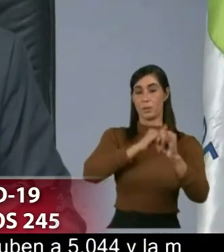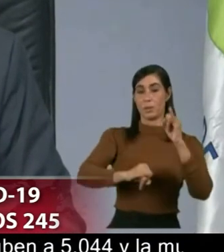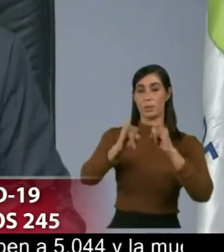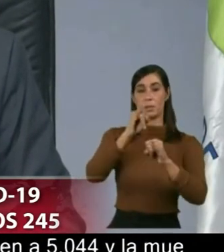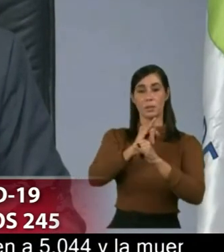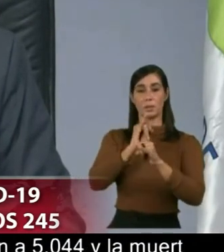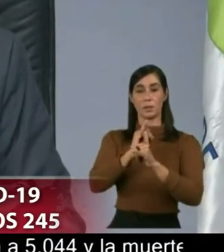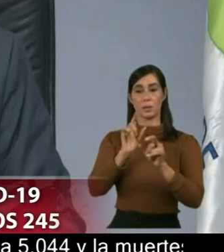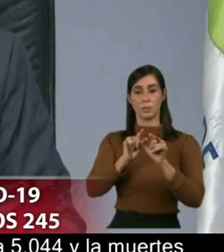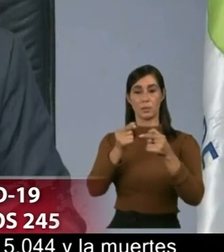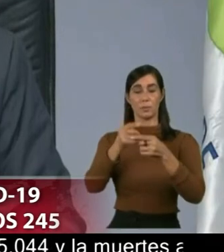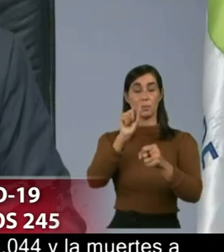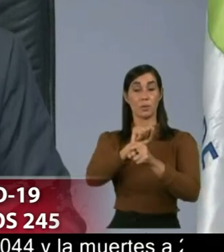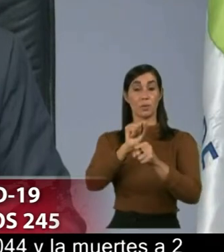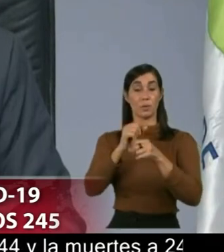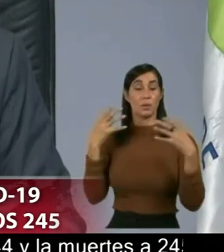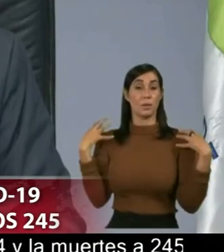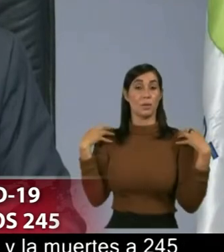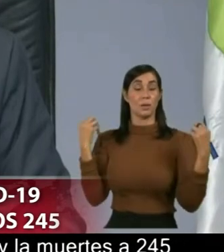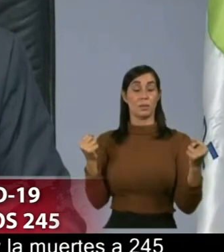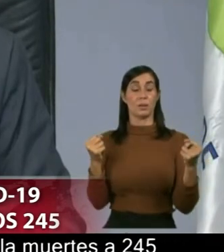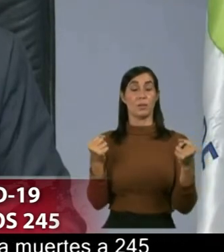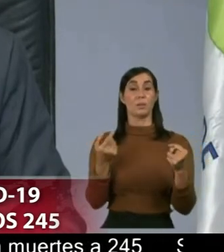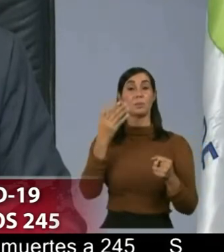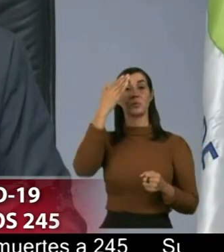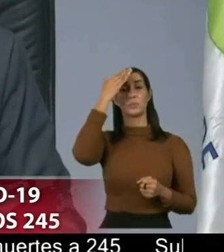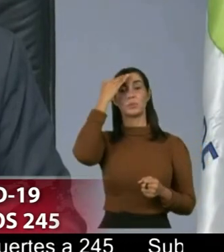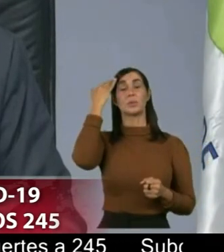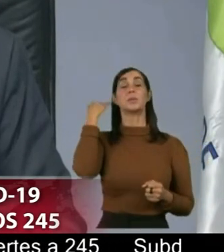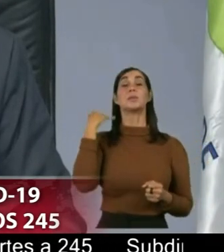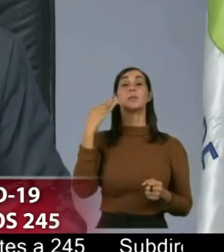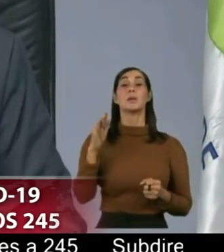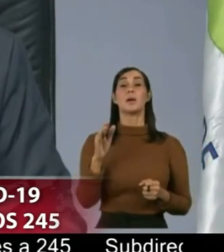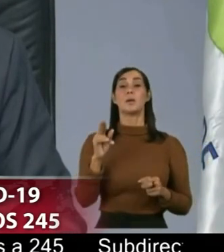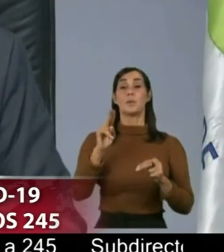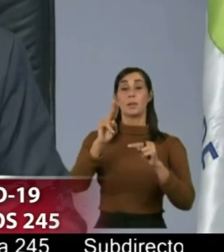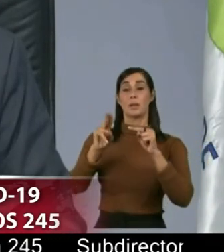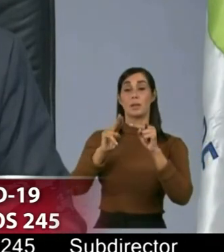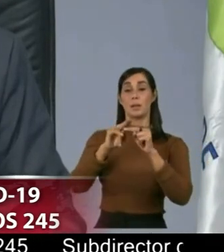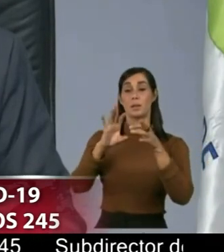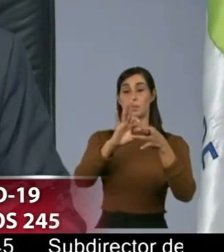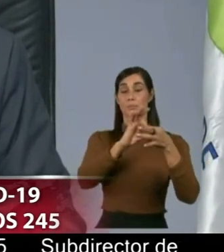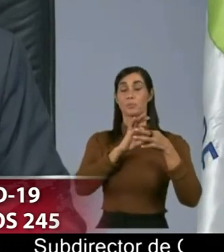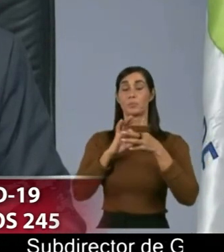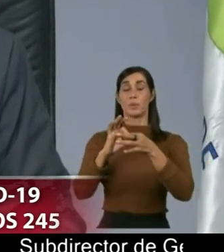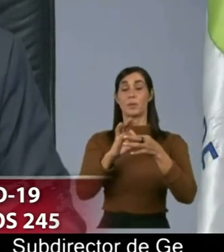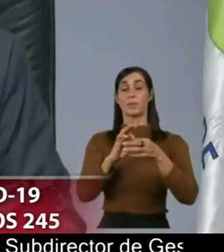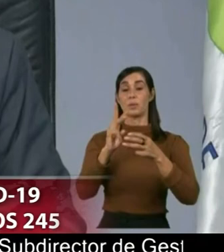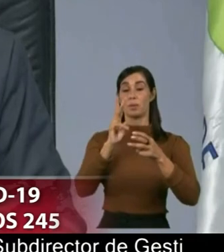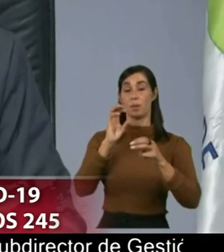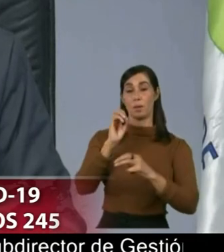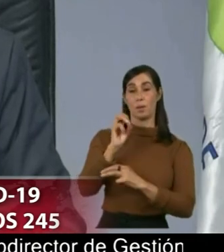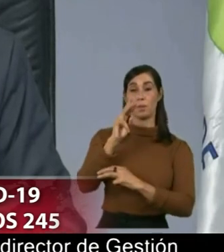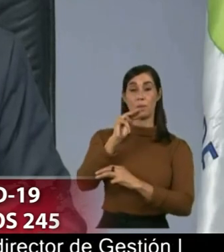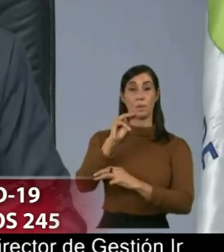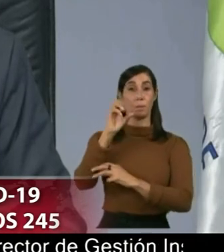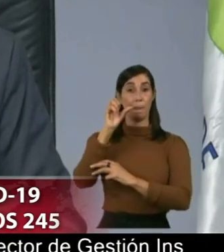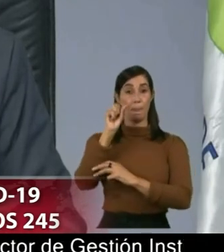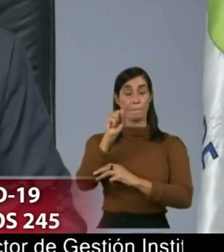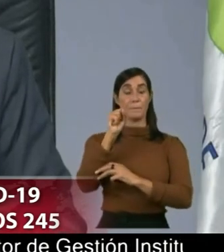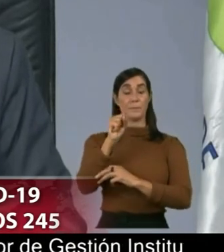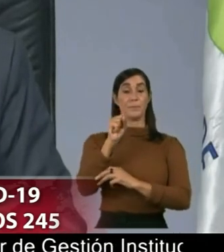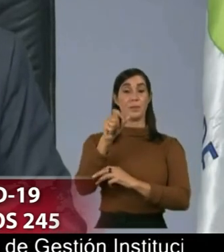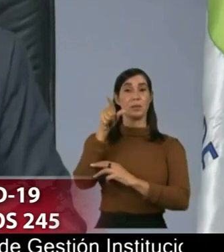que como ustedes saben el rector principal de naciones unidas es la organización mundial de la salud y